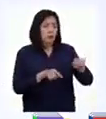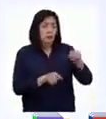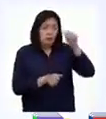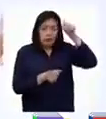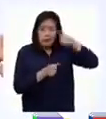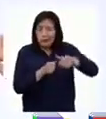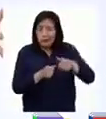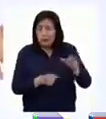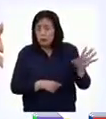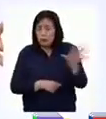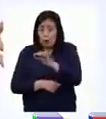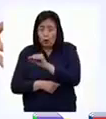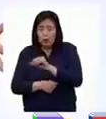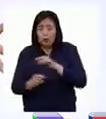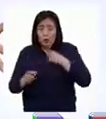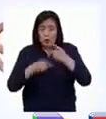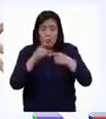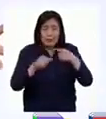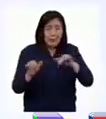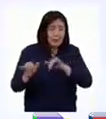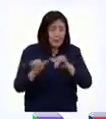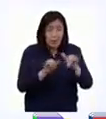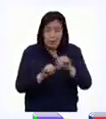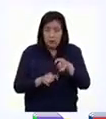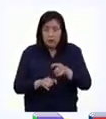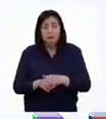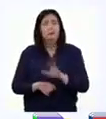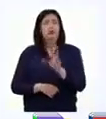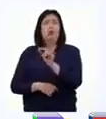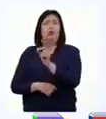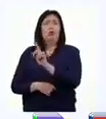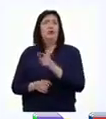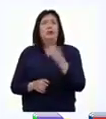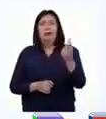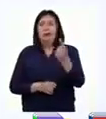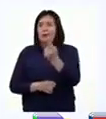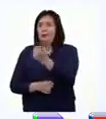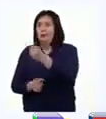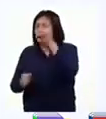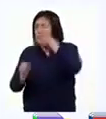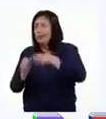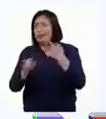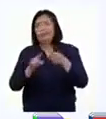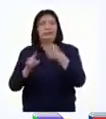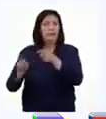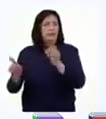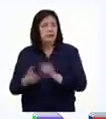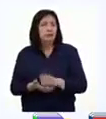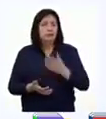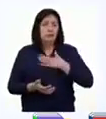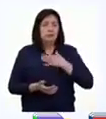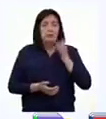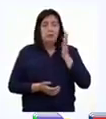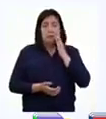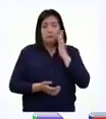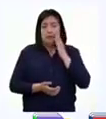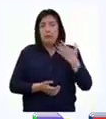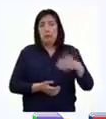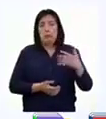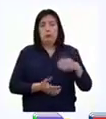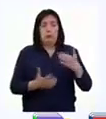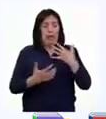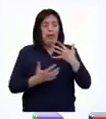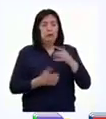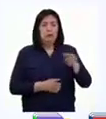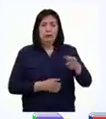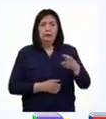recuerdan? ¿Todos lo cuentan de la misma forma? No, cada uno lo recuerda de manera distinta. Mi mamá, que fue la que más